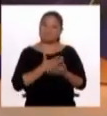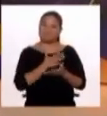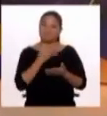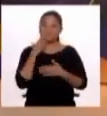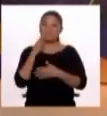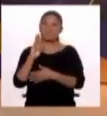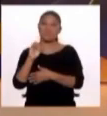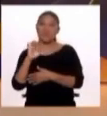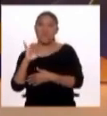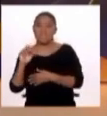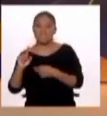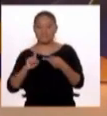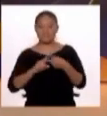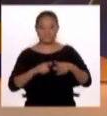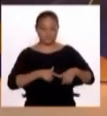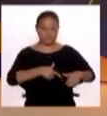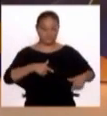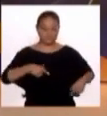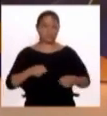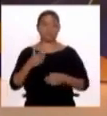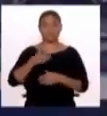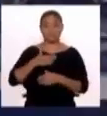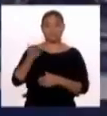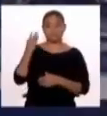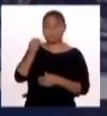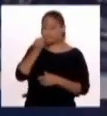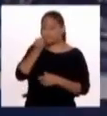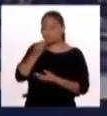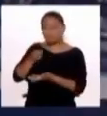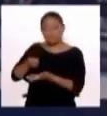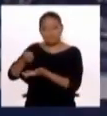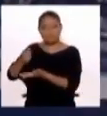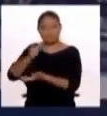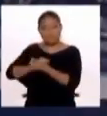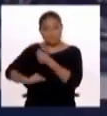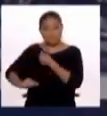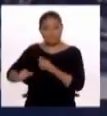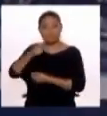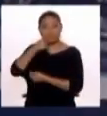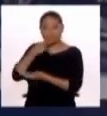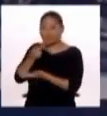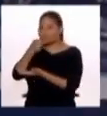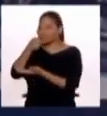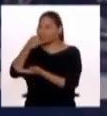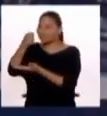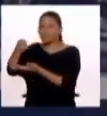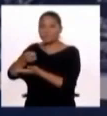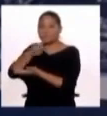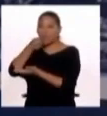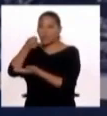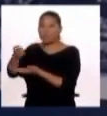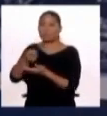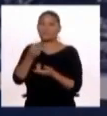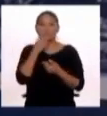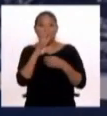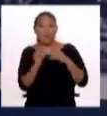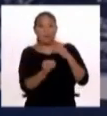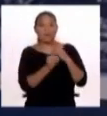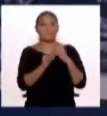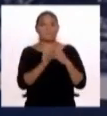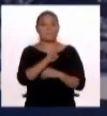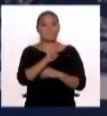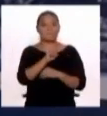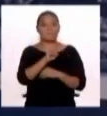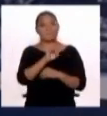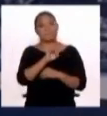bofe, el hígado, la sangrecita, porque yo les daba a mis niñas de muy pequeñas y sobre todo ahora lo que han dicho es que hay que agregar la vitamina C. ¿no? Entonces